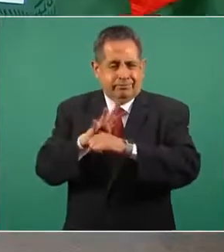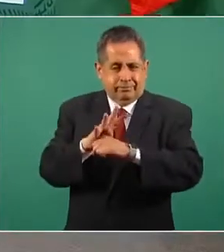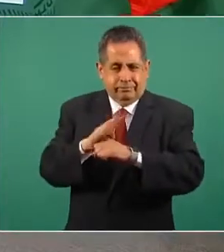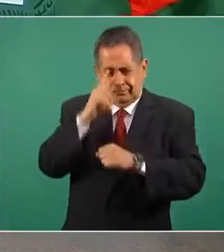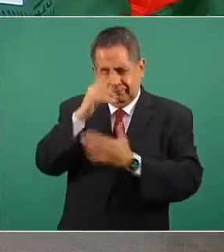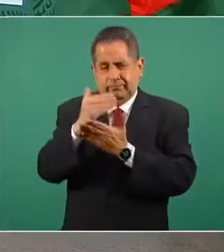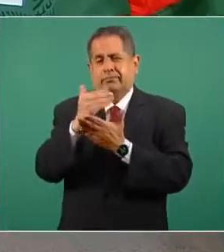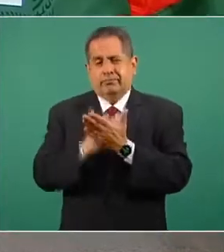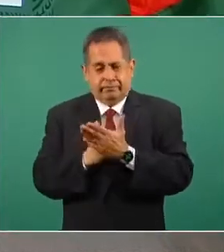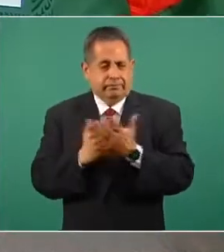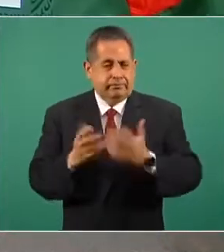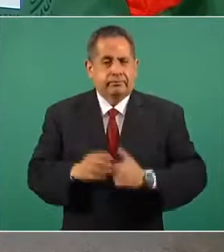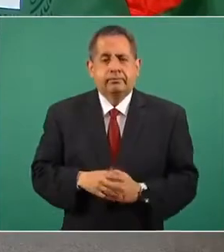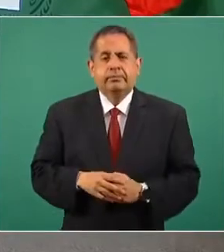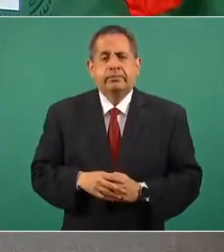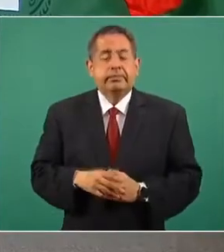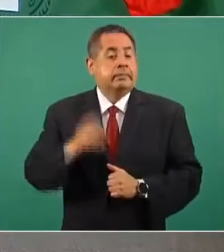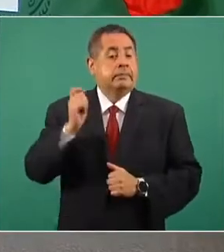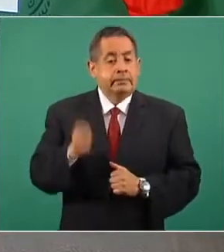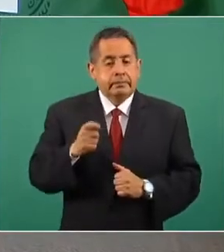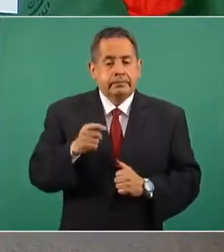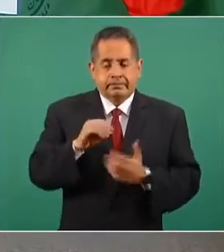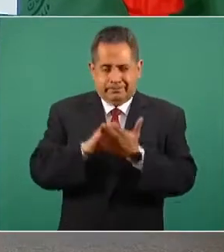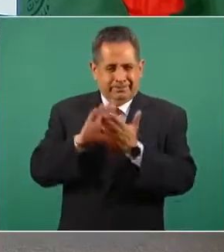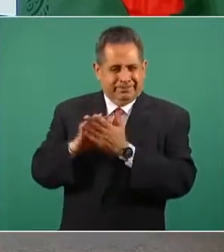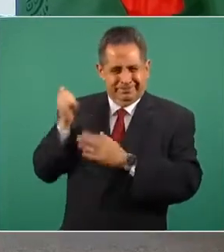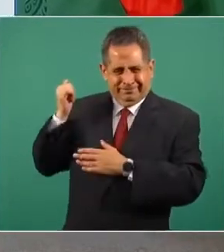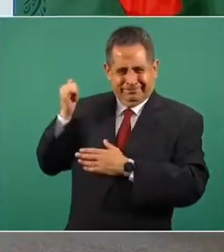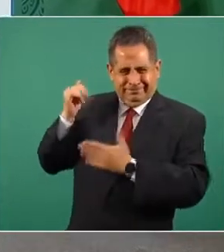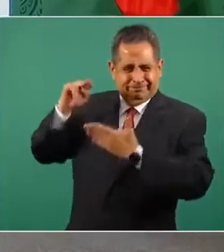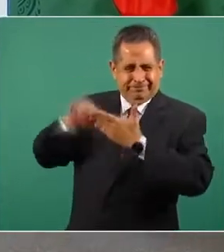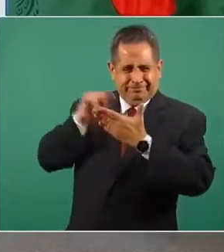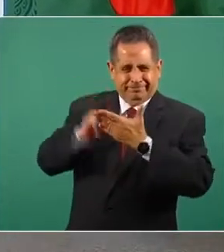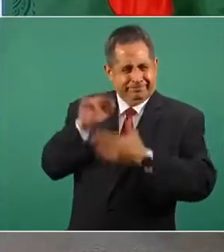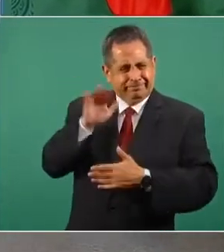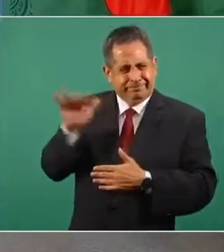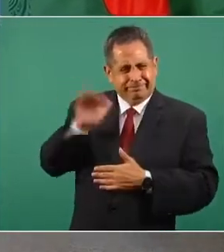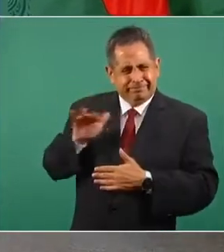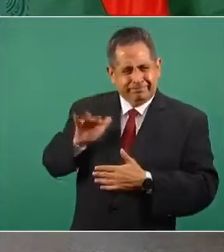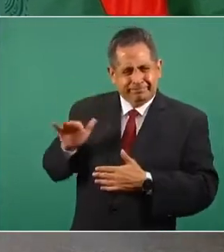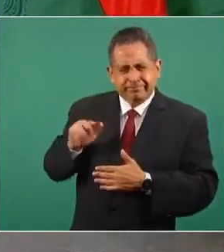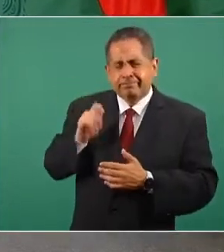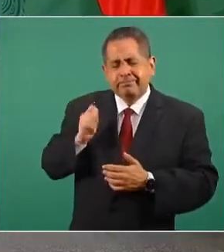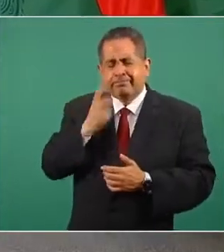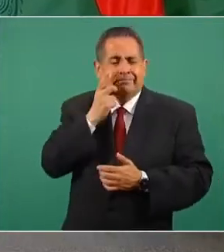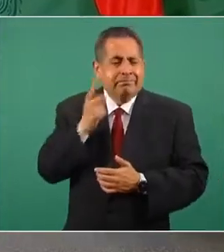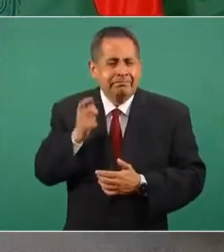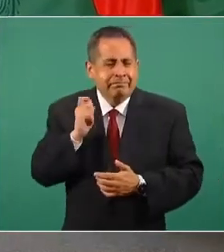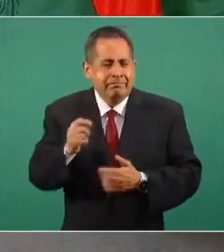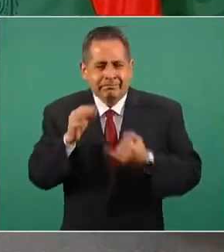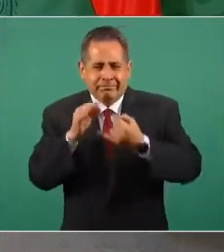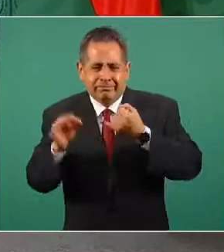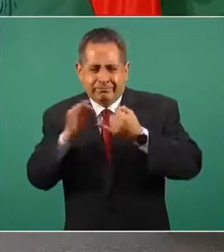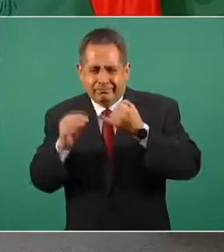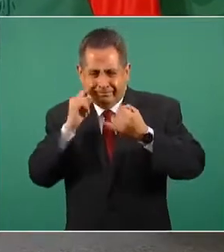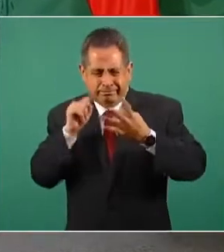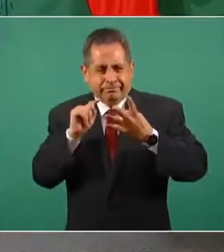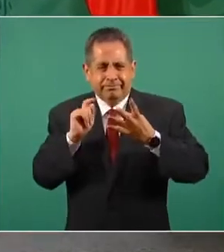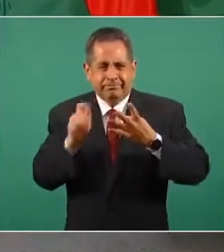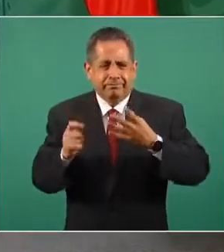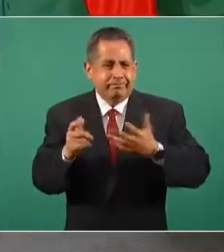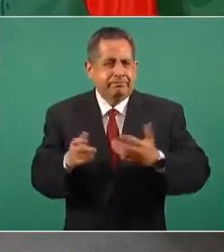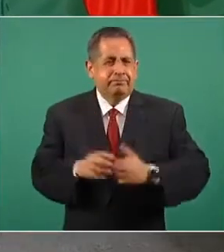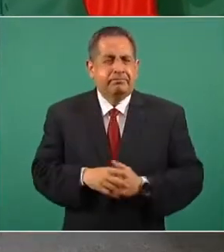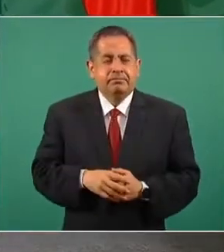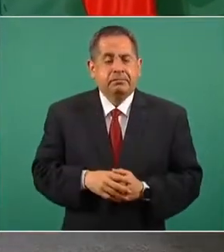prevención del COVID-19. Lo que establece este acuerdo en la parte final, si pueden pasar a la parte